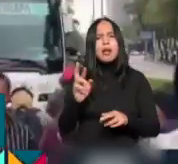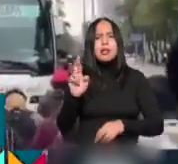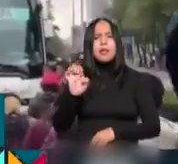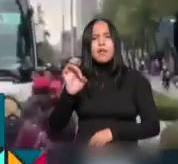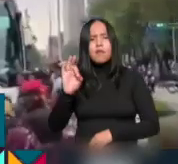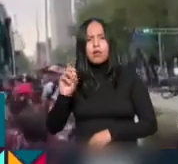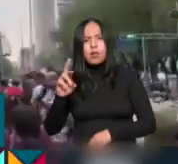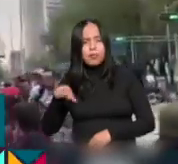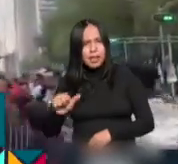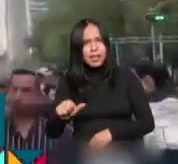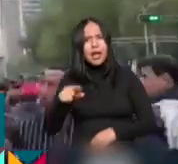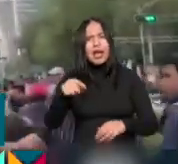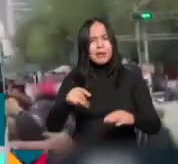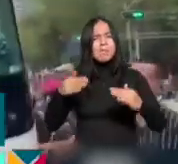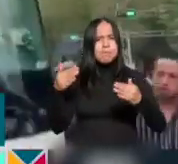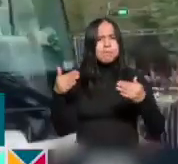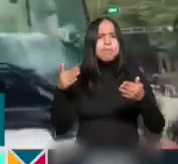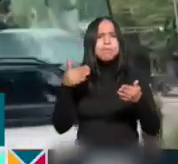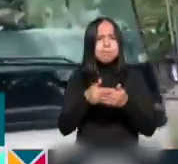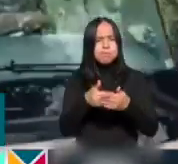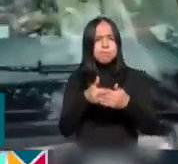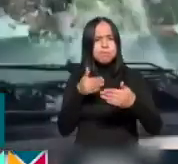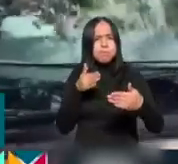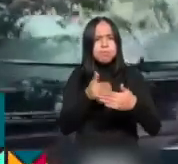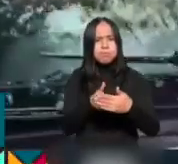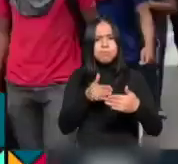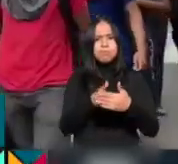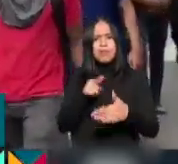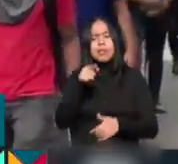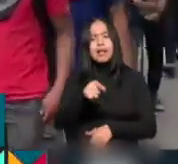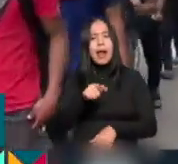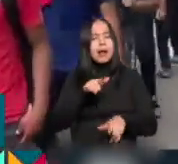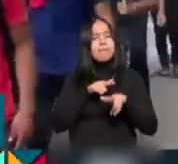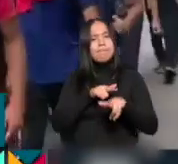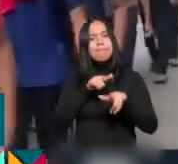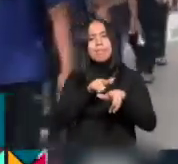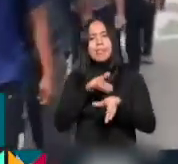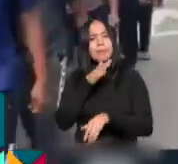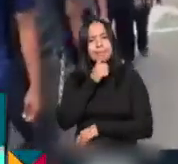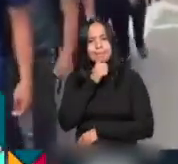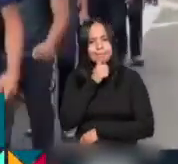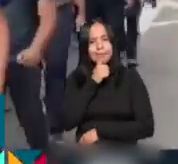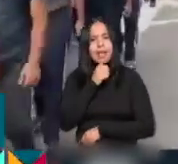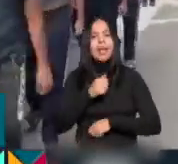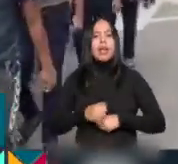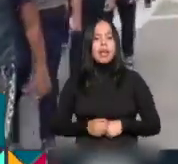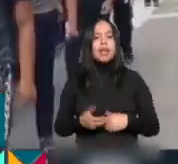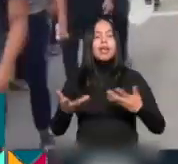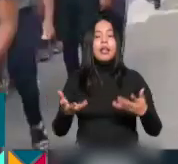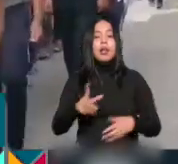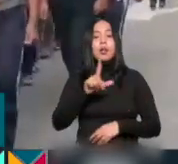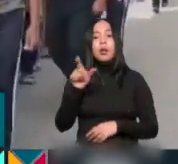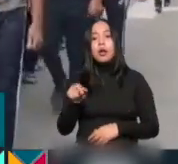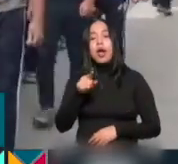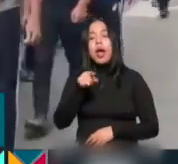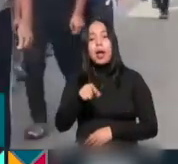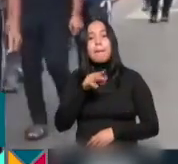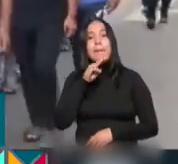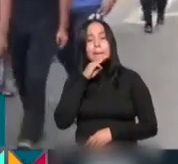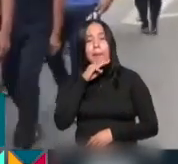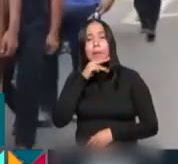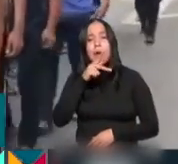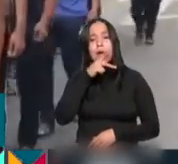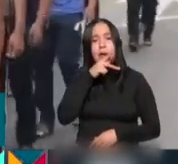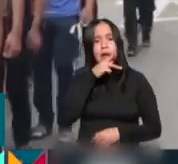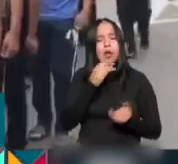entre Eje 1 Norte y Lieja, lo cual generó un corte en la circulación en ambos sentidos. En esta ocasión, los madres y los padres de los